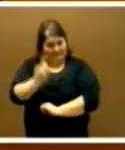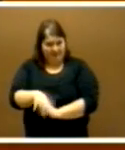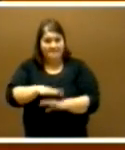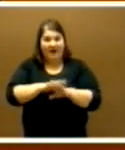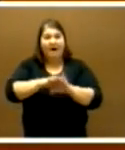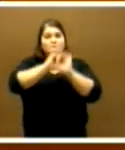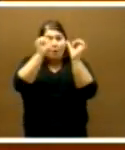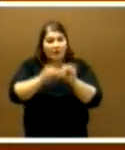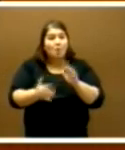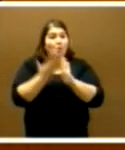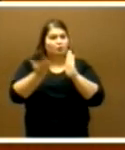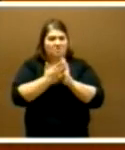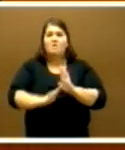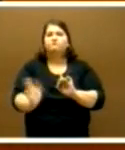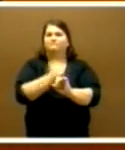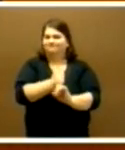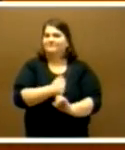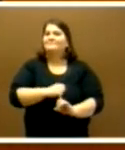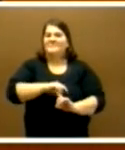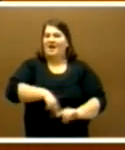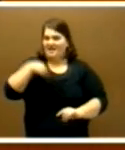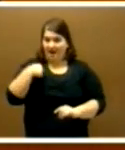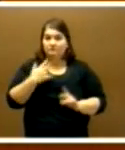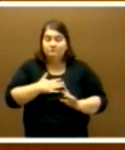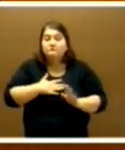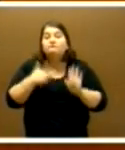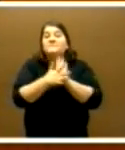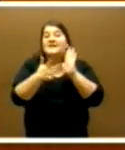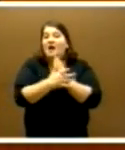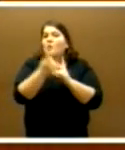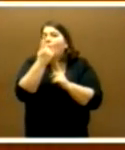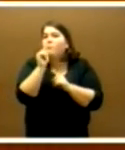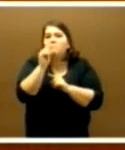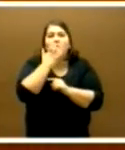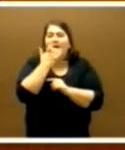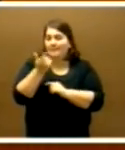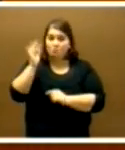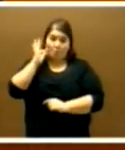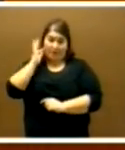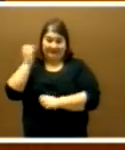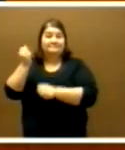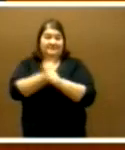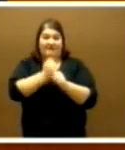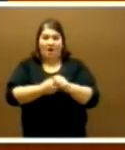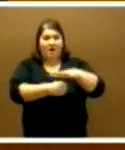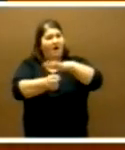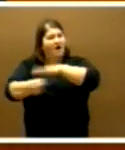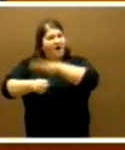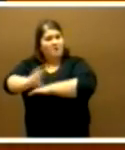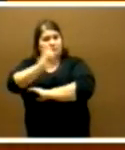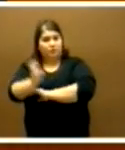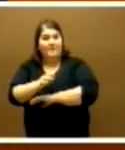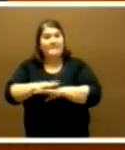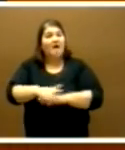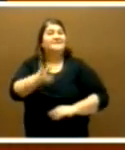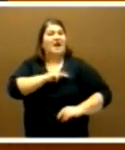del nuevo modelo productivo. Me detendré especialmente en la mayor incorporación de la mujer al trabajo, aprovechando así el